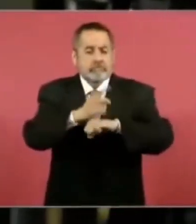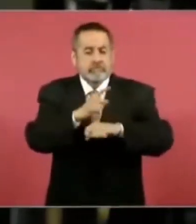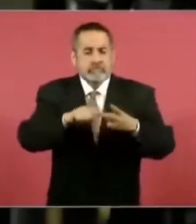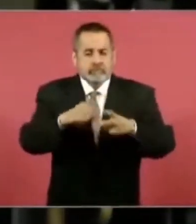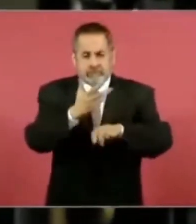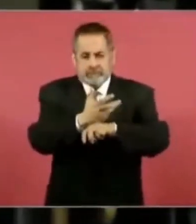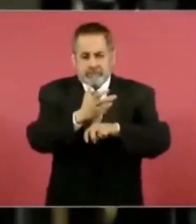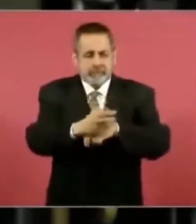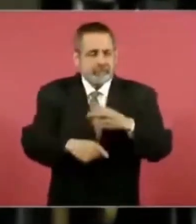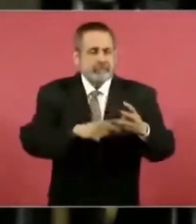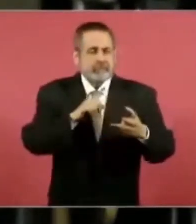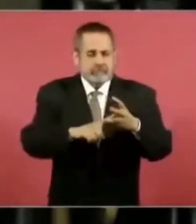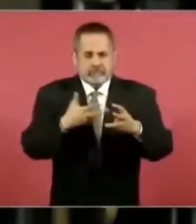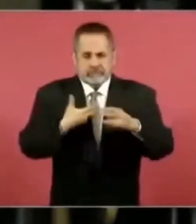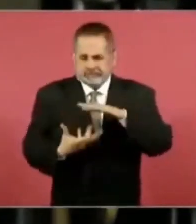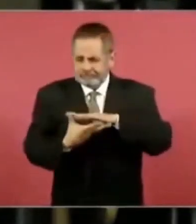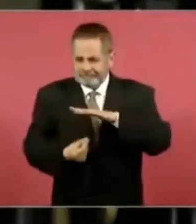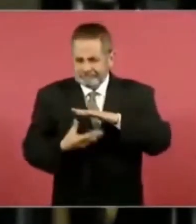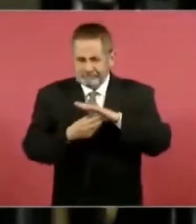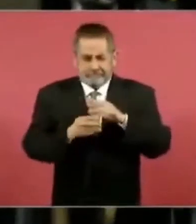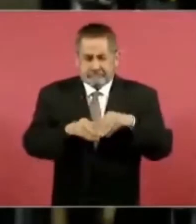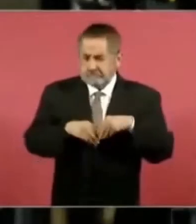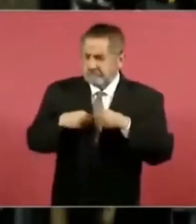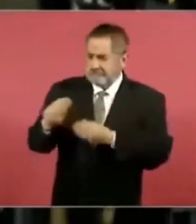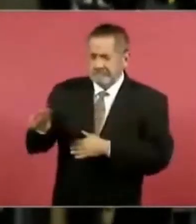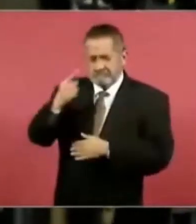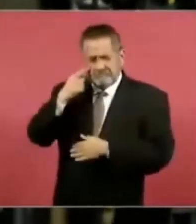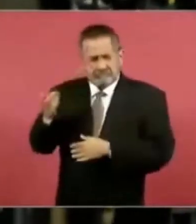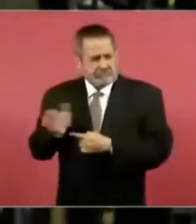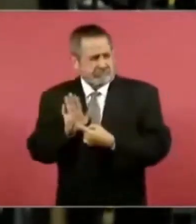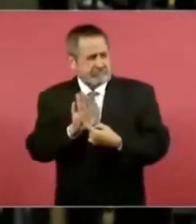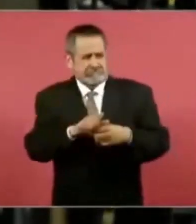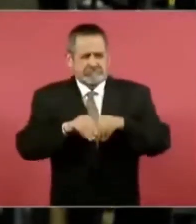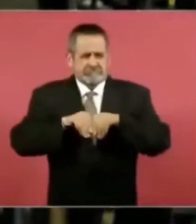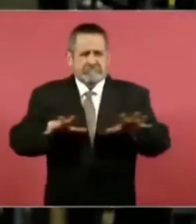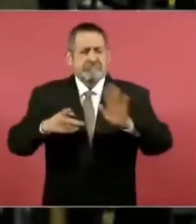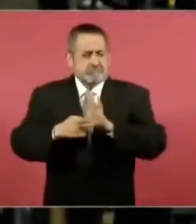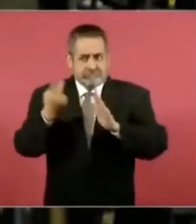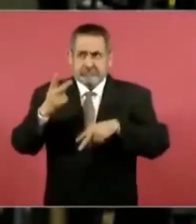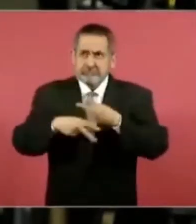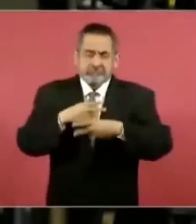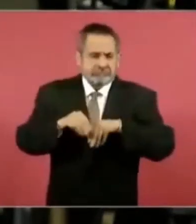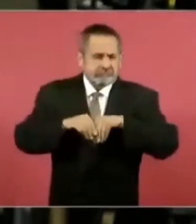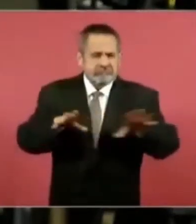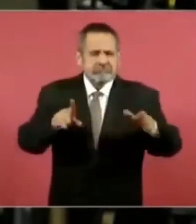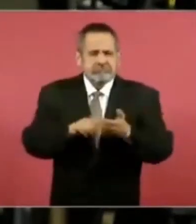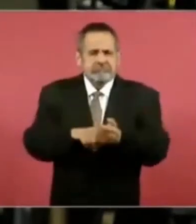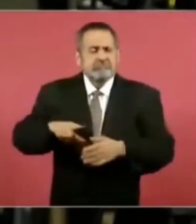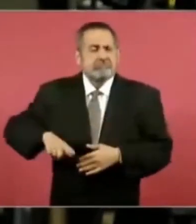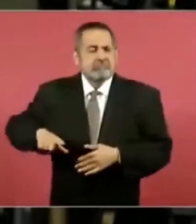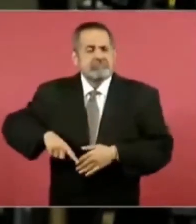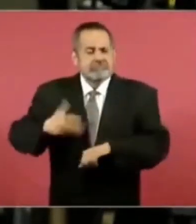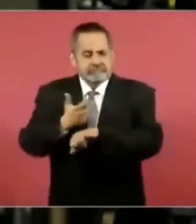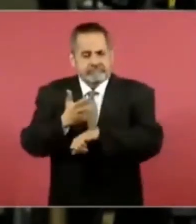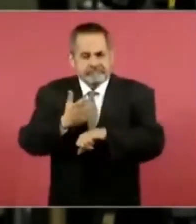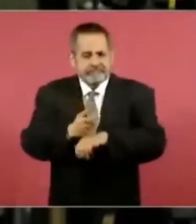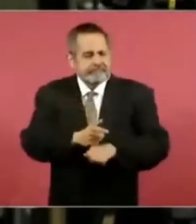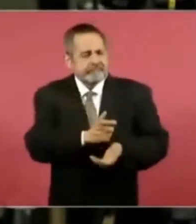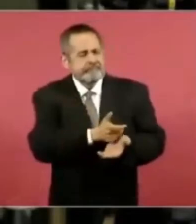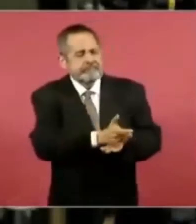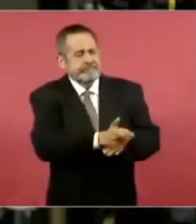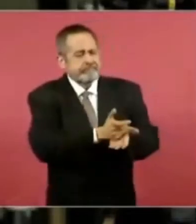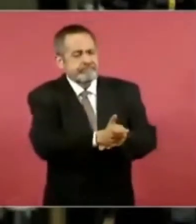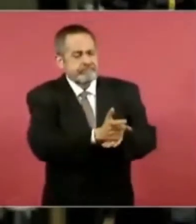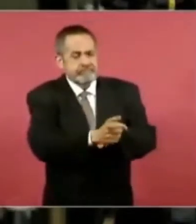Tenemos las copias, incluso las puedo enviar para que se vuelvan a proyectar aquí de cómo el gobierno de Estados Unidos le paga a